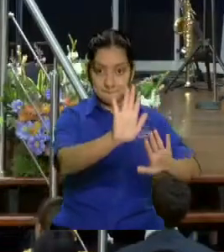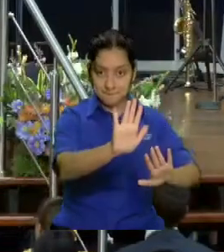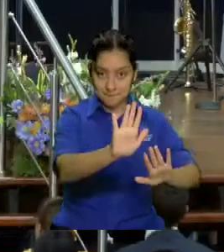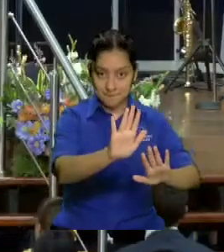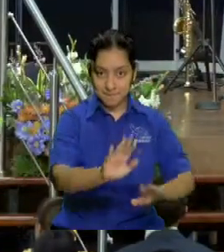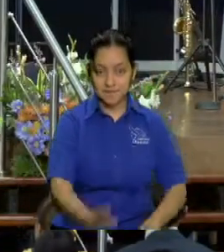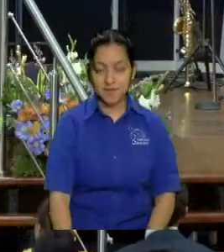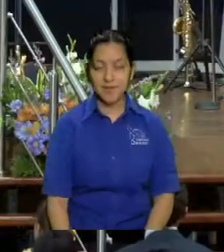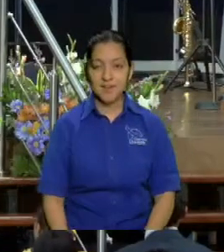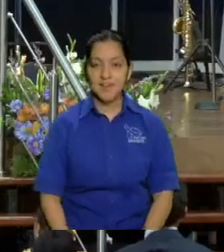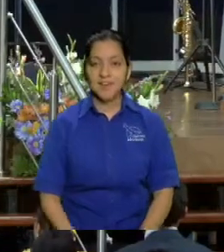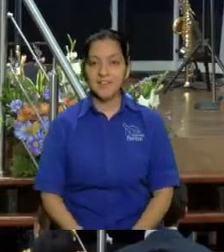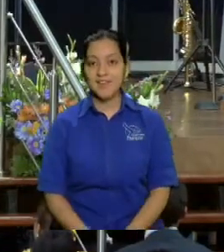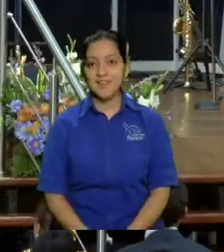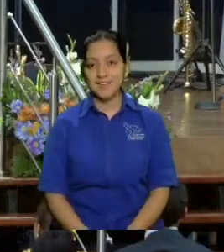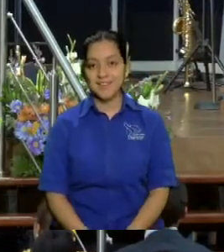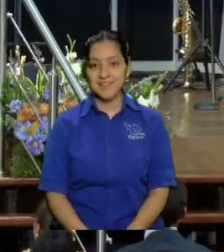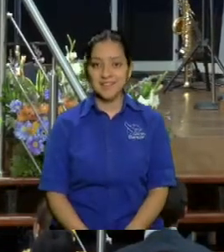entrar